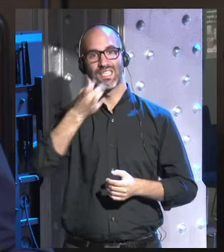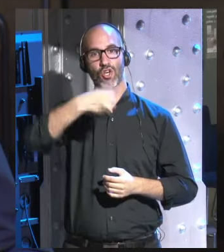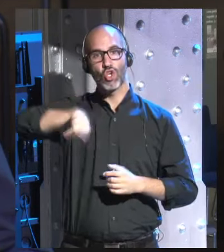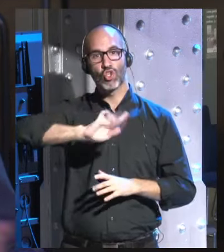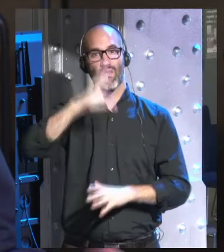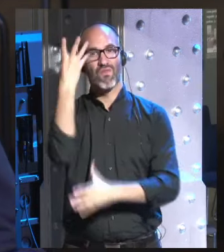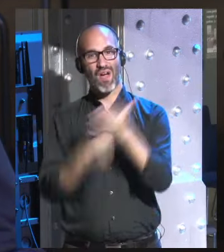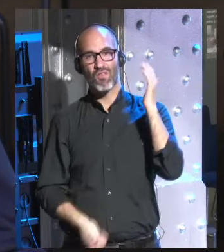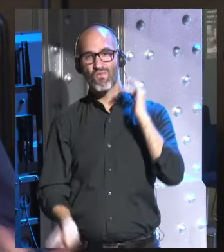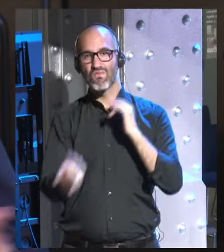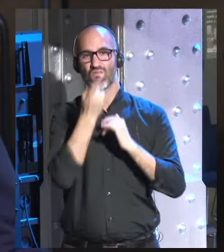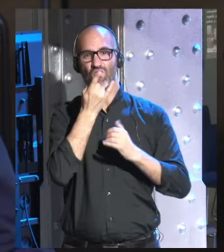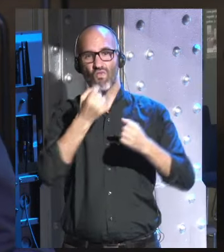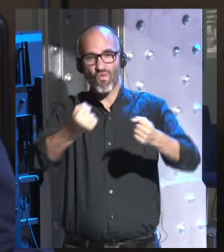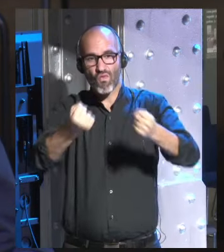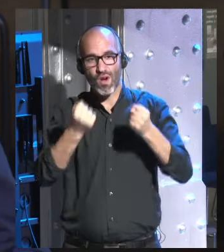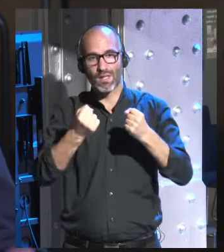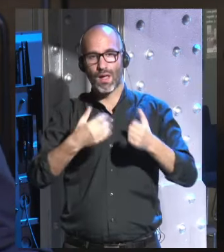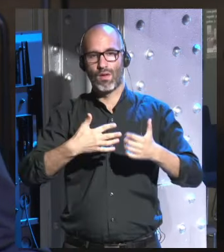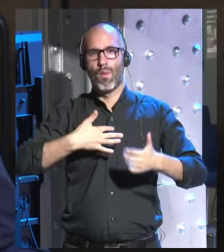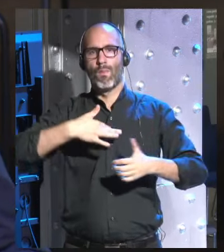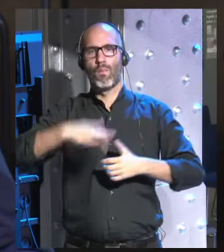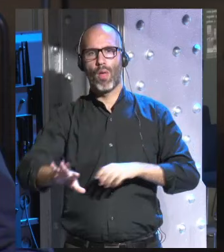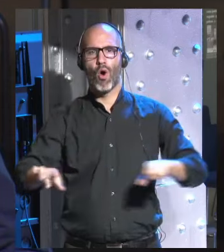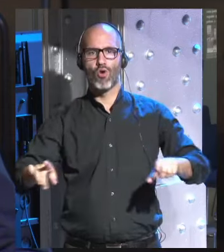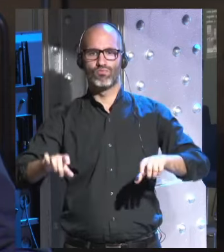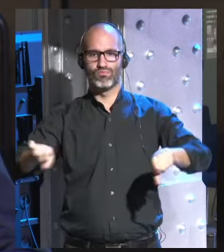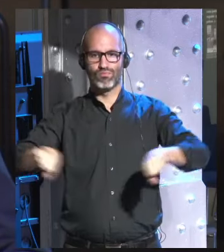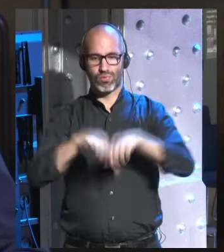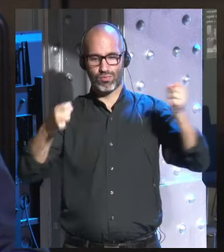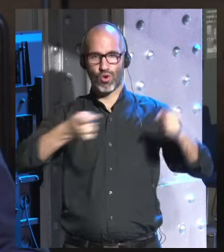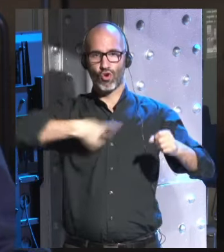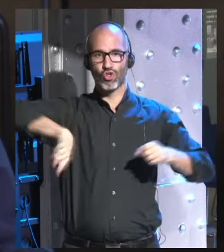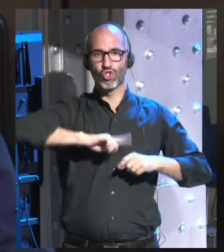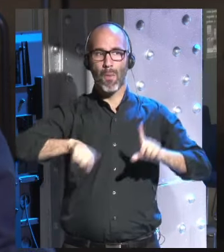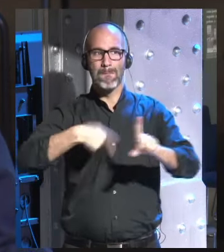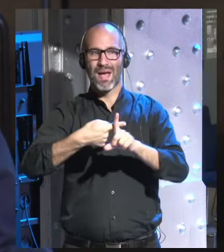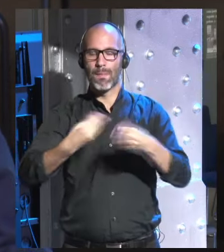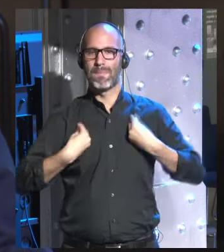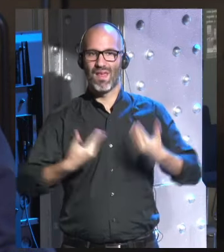un gran error podemos destruir no solamente a nosotros mismos sino a la vida